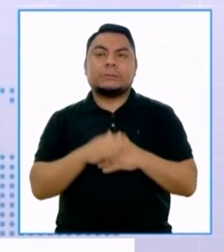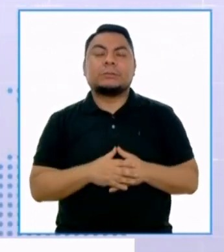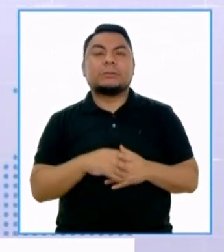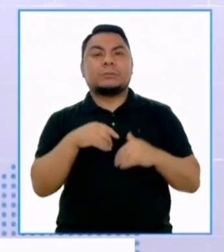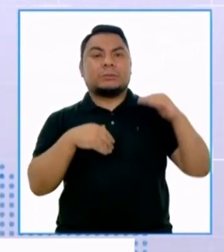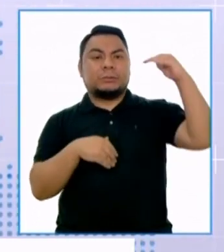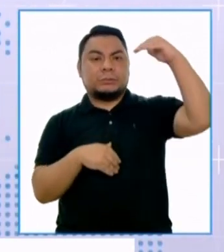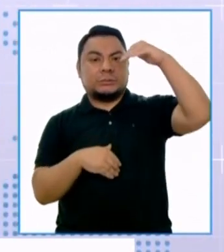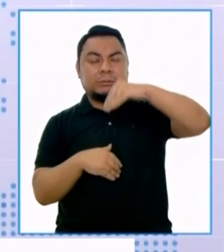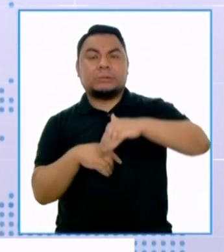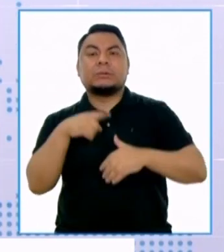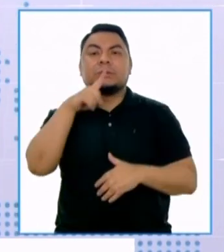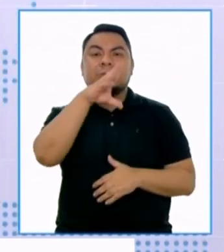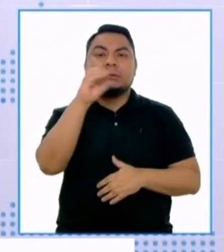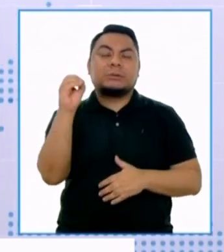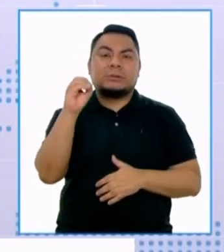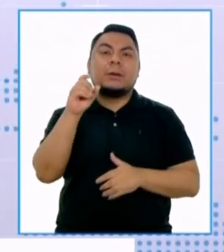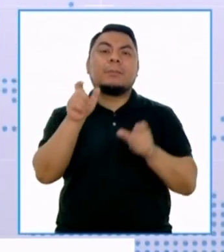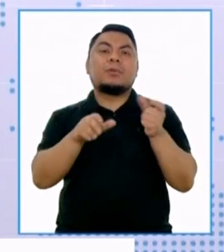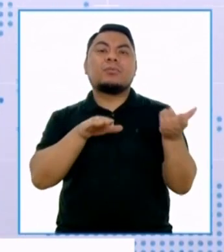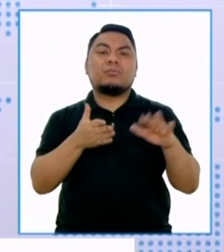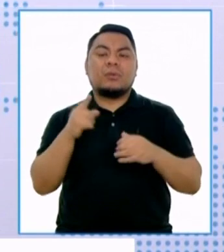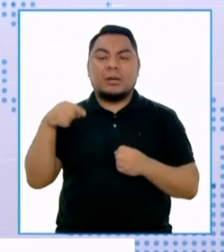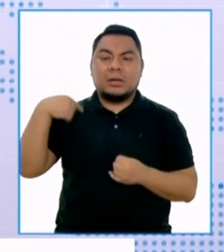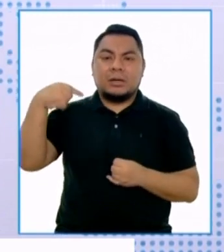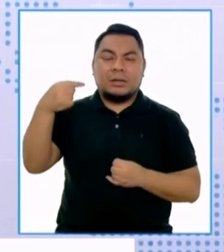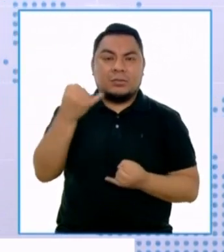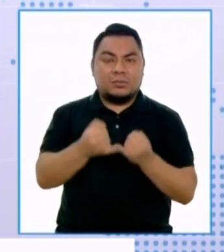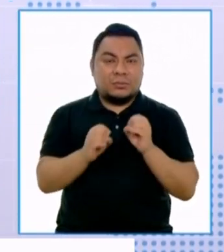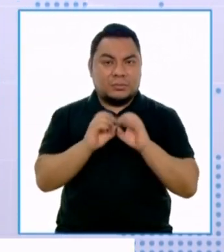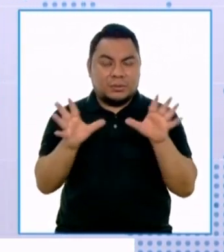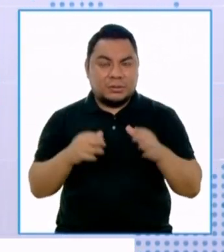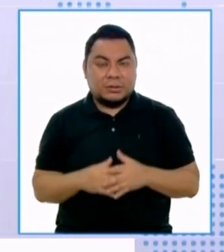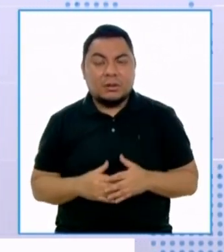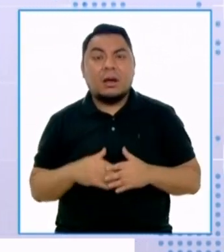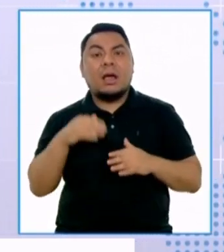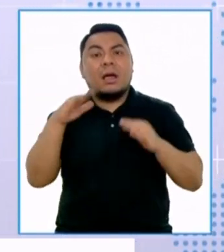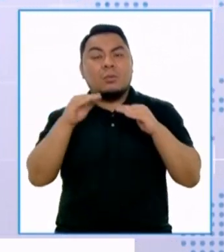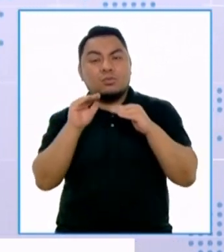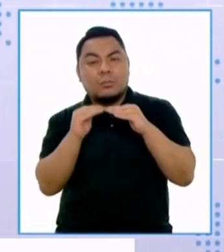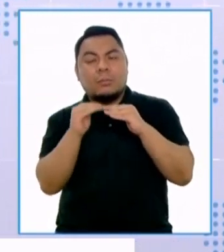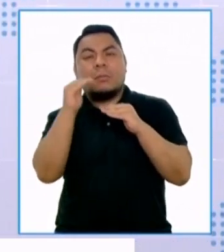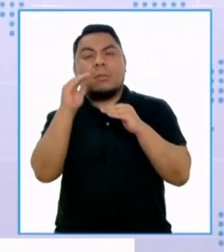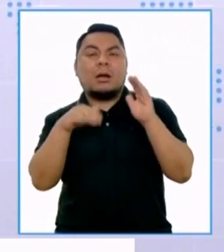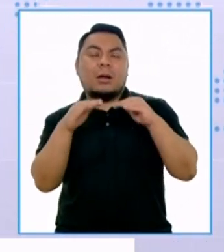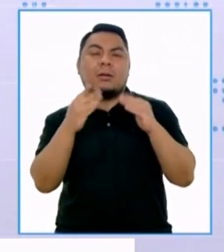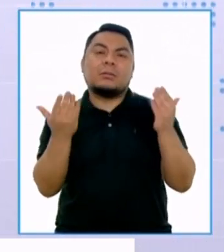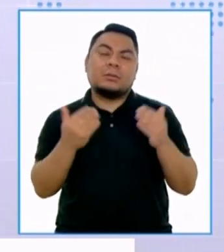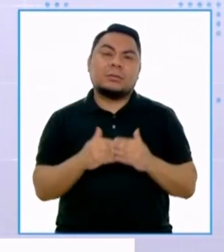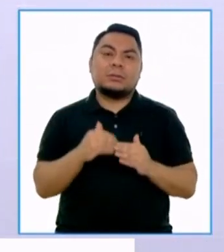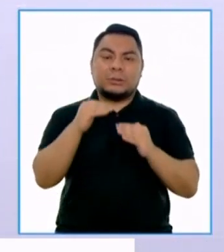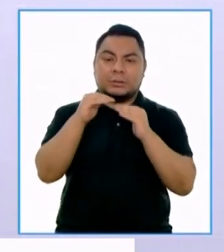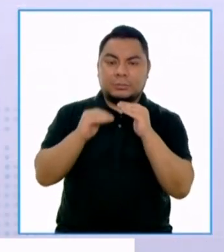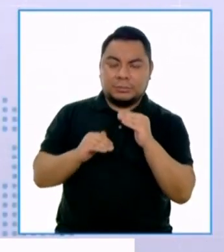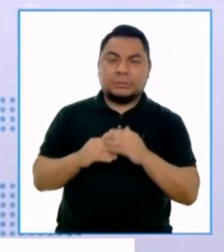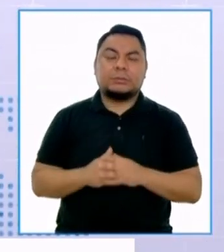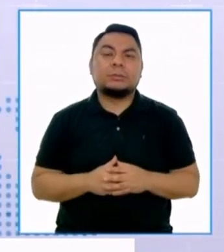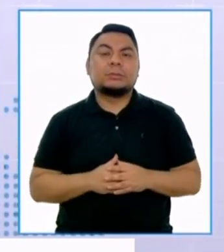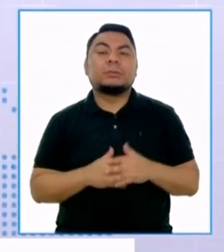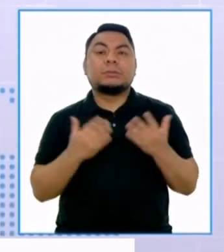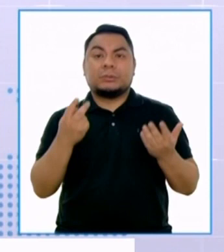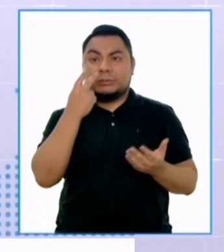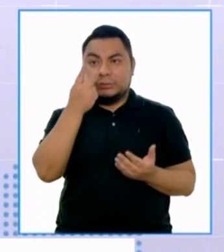de 100 personas fallecidas por día en los últimos días. A veces un poco más, a veces un poco menos.